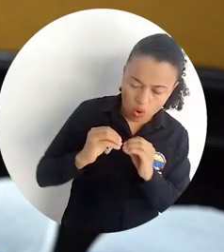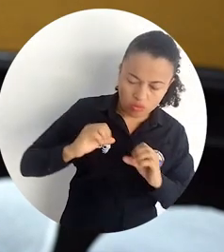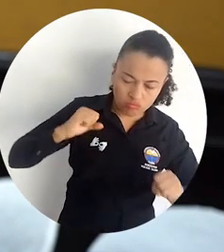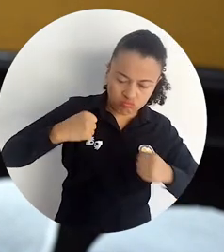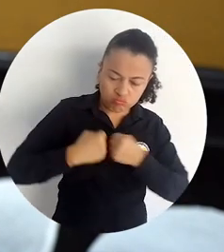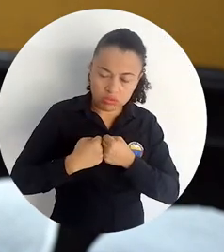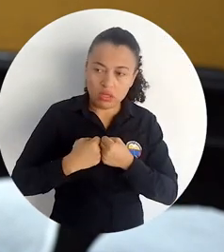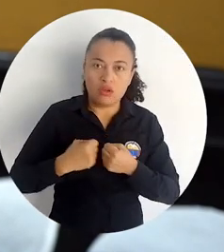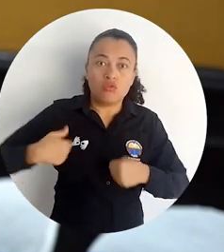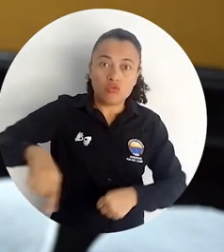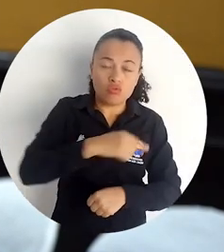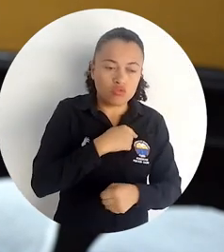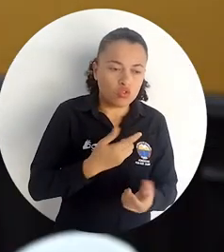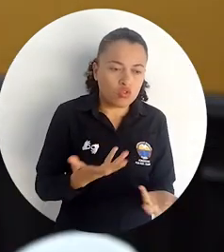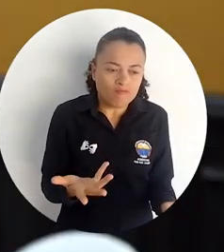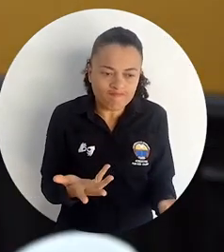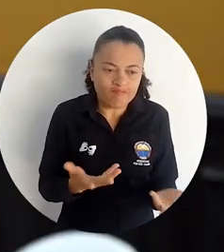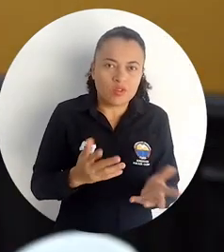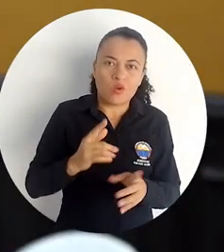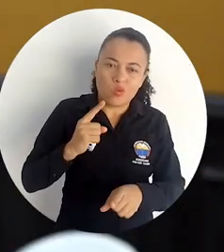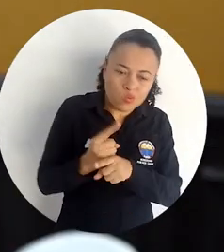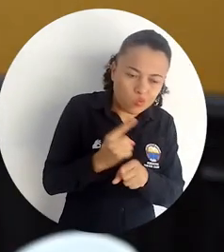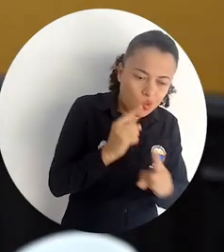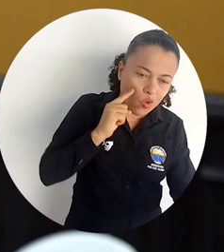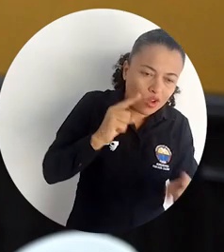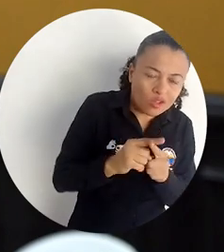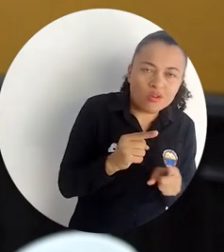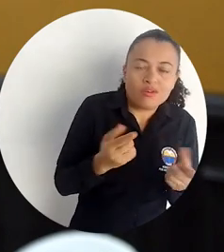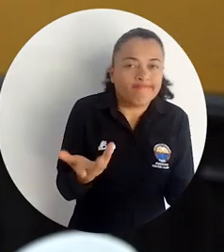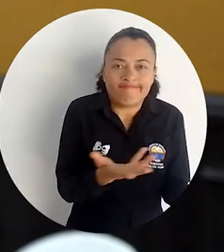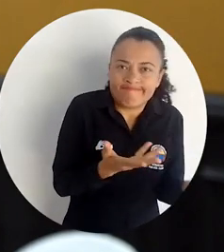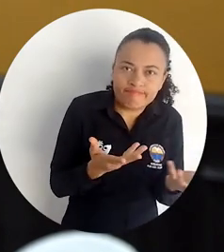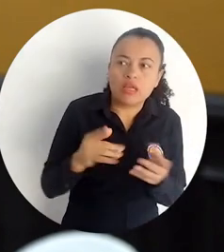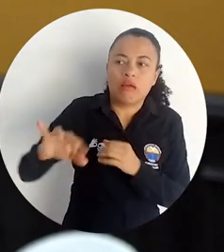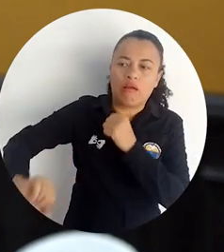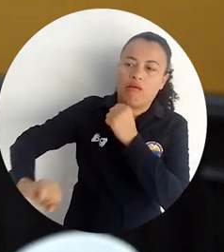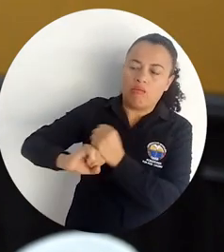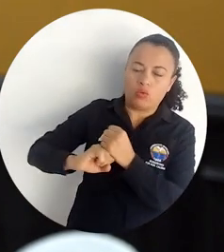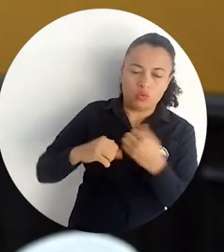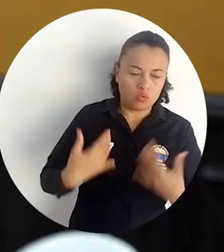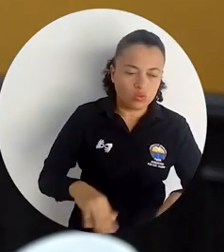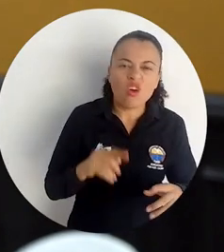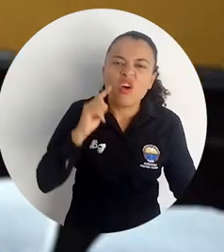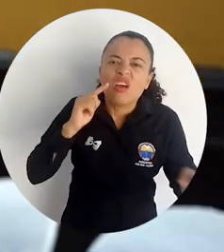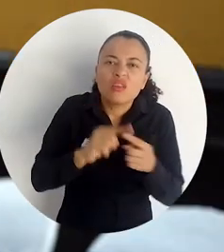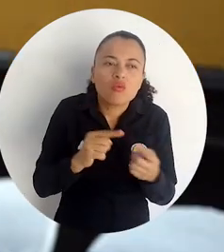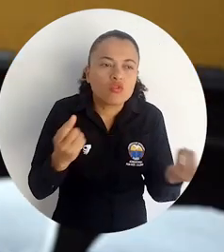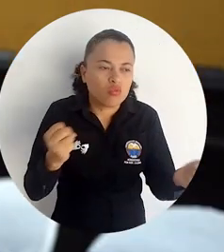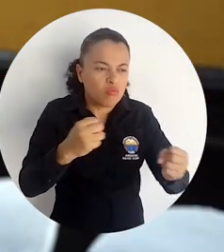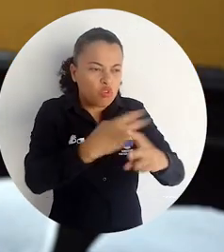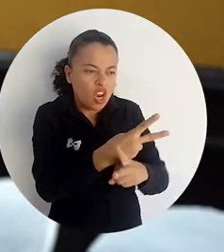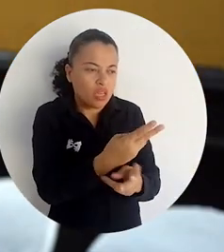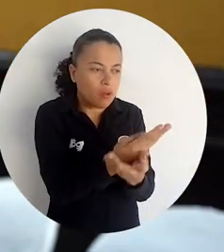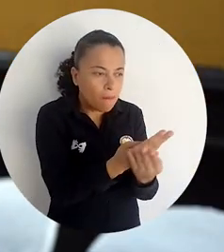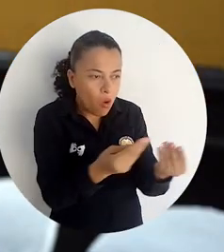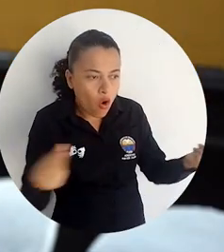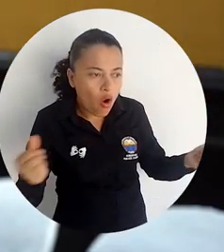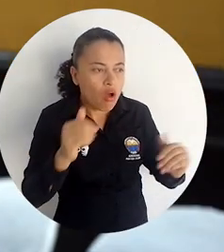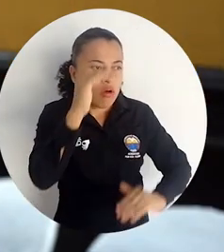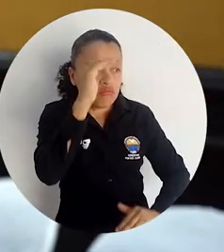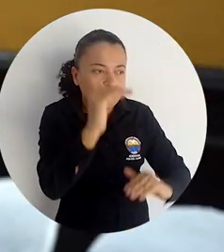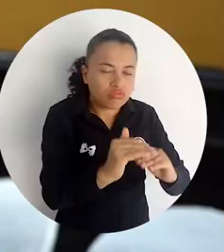aliado estratégico como la Universidad, nosotras no pudiéramos cumplir con ese objetivo de poder erradicar y